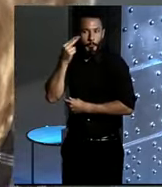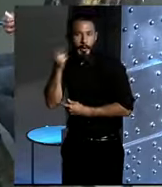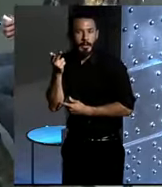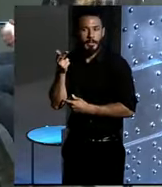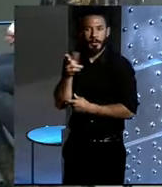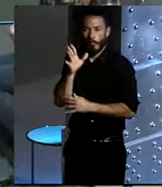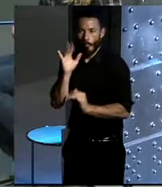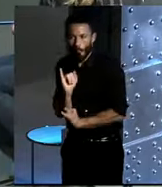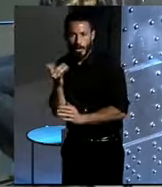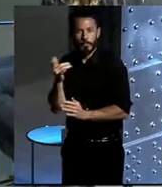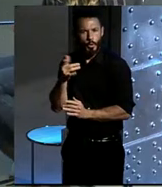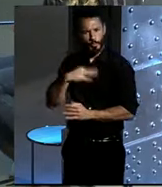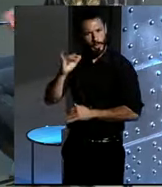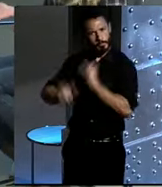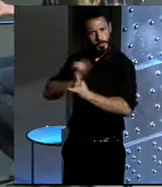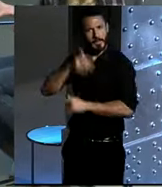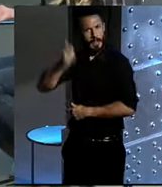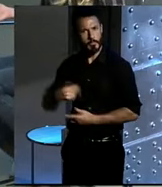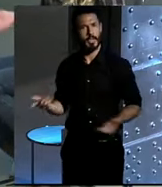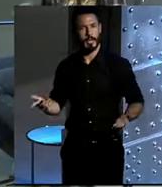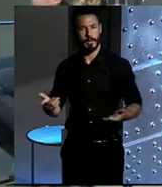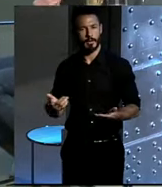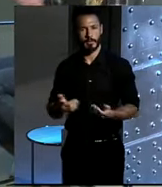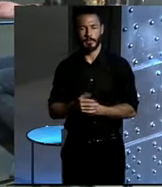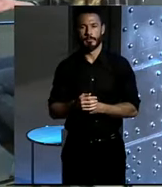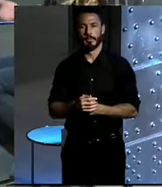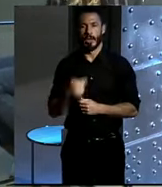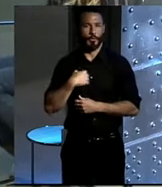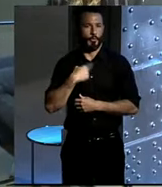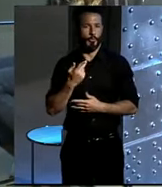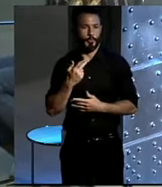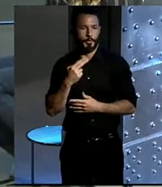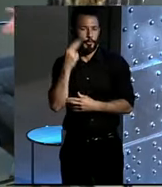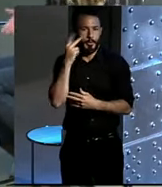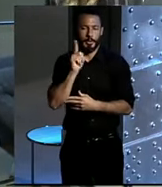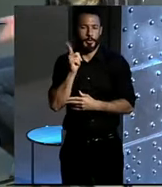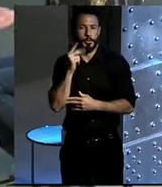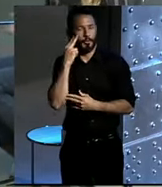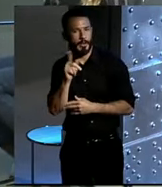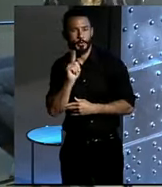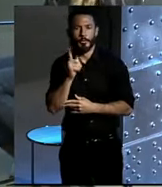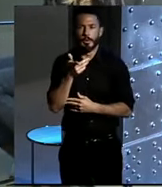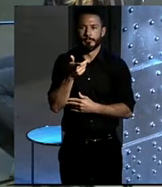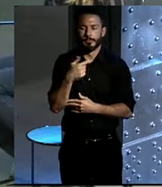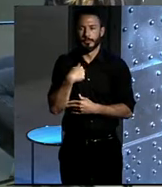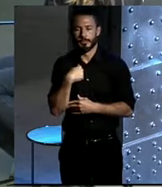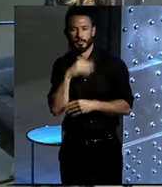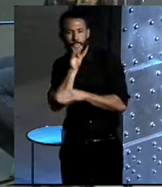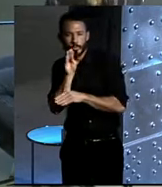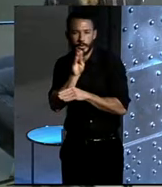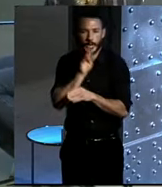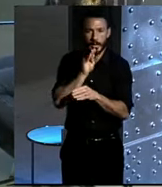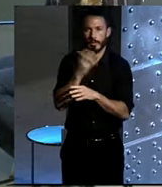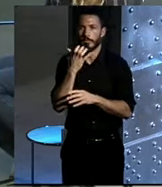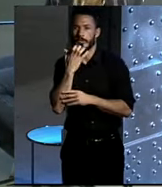No, ya no eres cobarde si vas en bicicleta. Bueno, soy muy prudente. No, la prudencia es necesaria, por supuesto. Claro, pero yo he llevado a mi hijo, ¿Cómo ibas con los